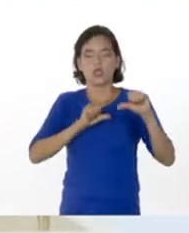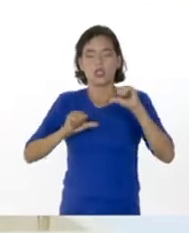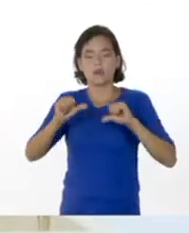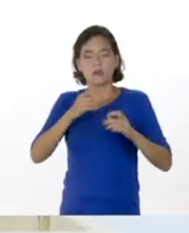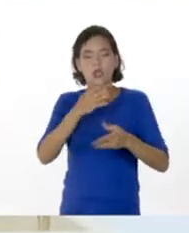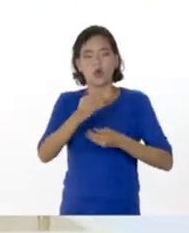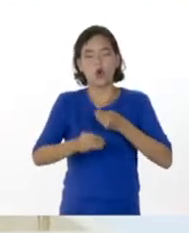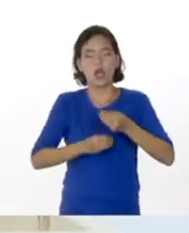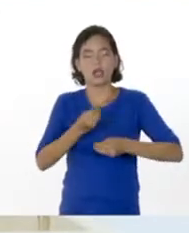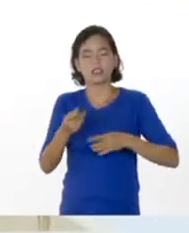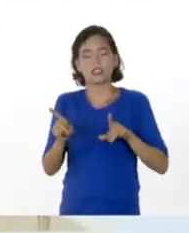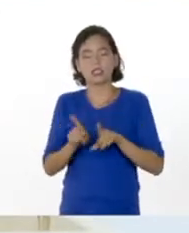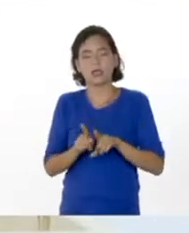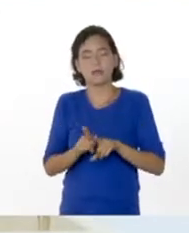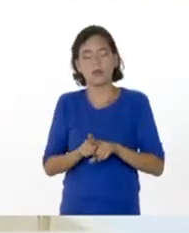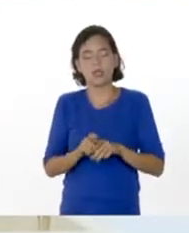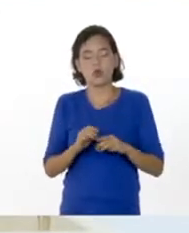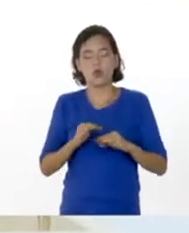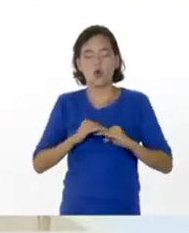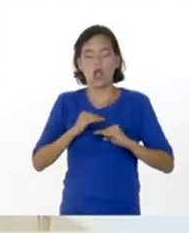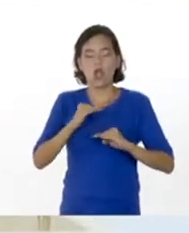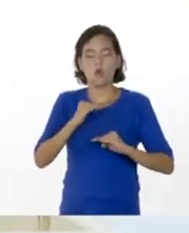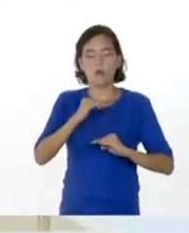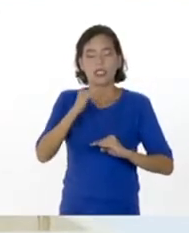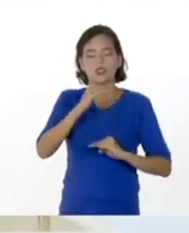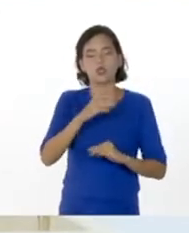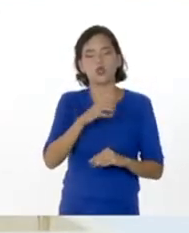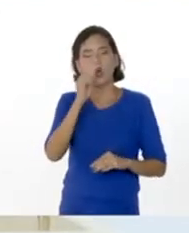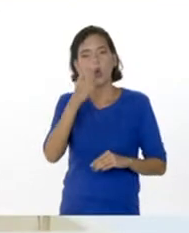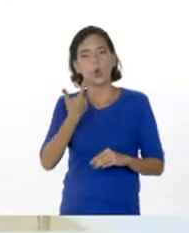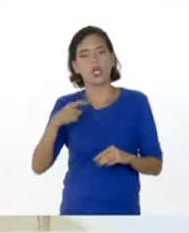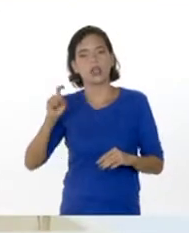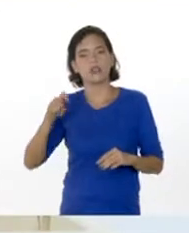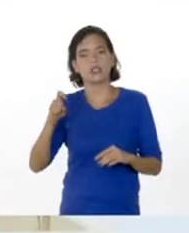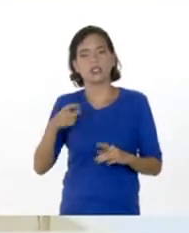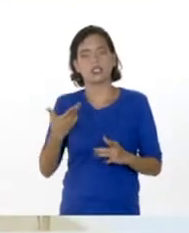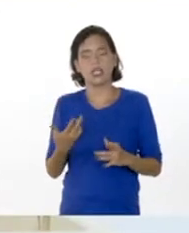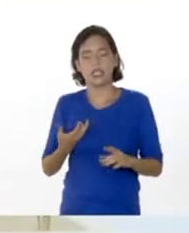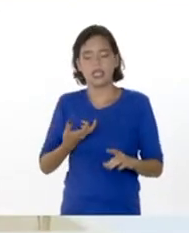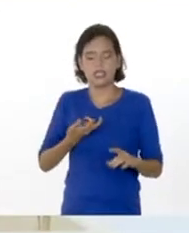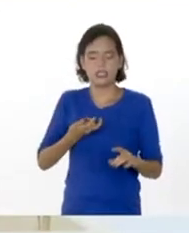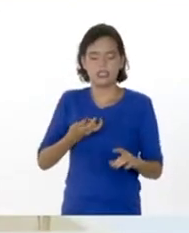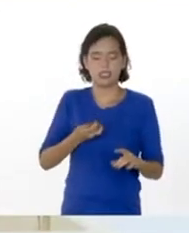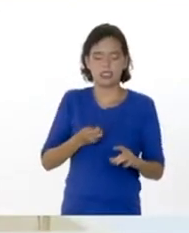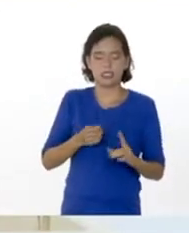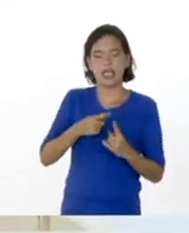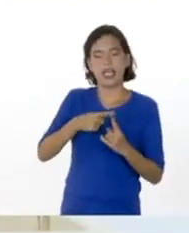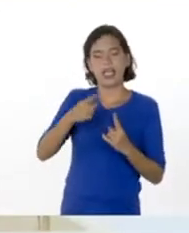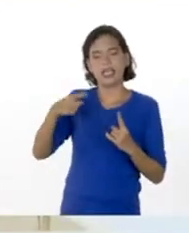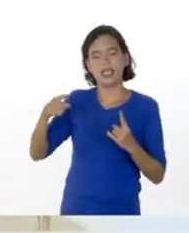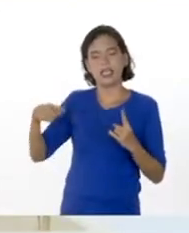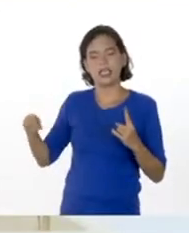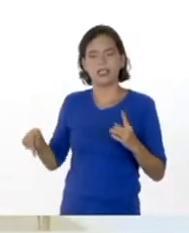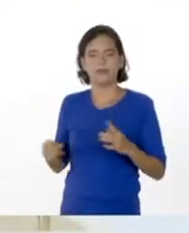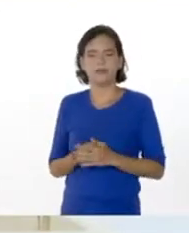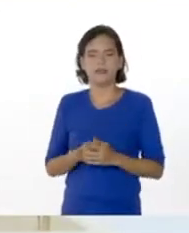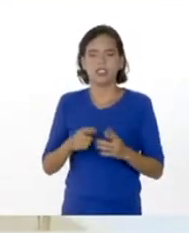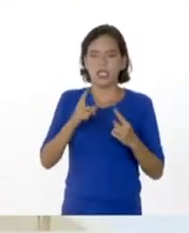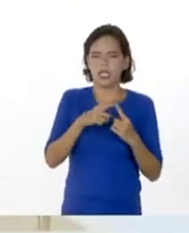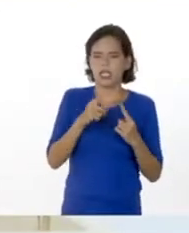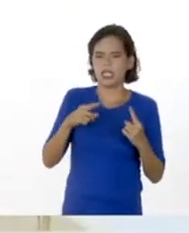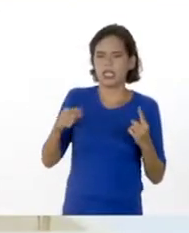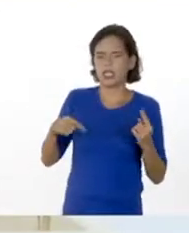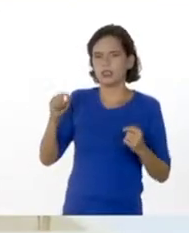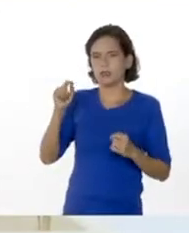también un incremento o una necesidad de inyectar energía. Energía, en este